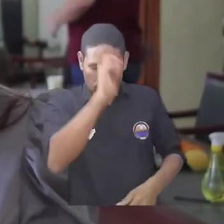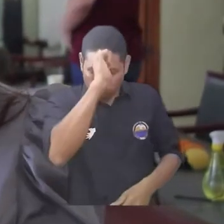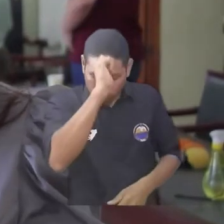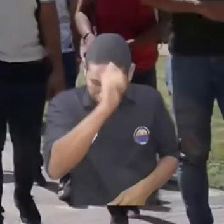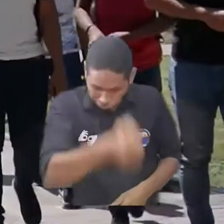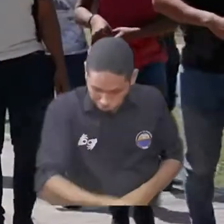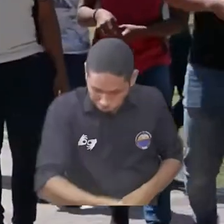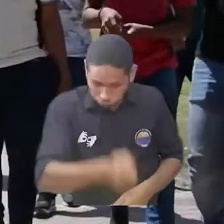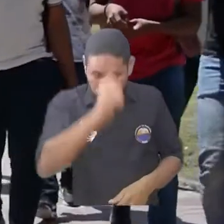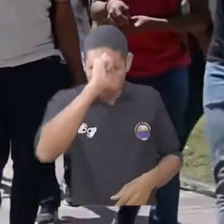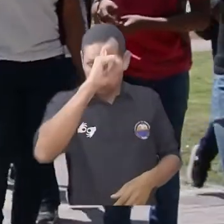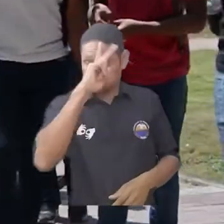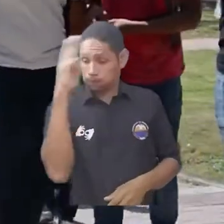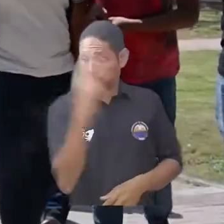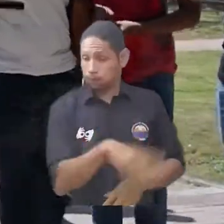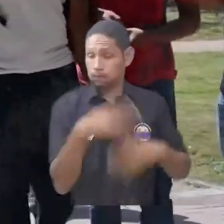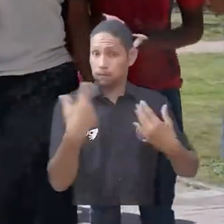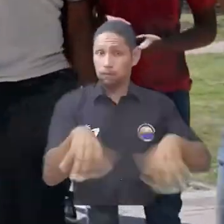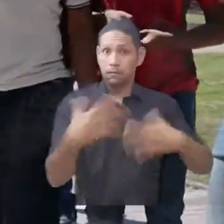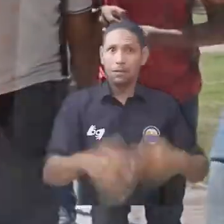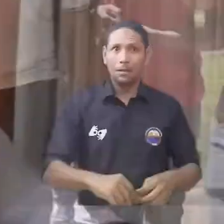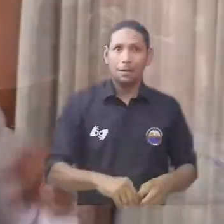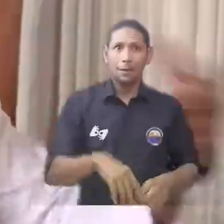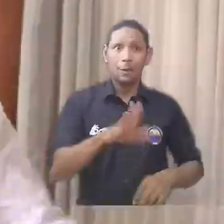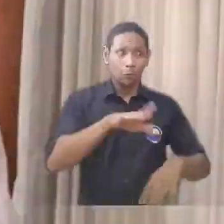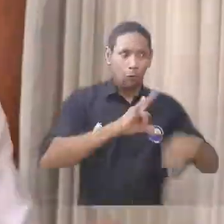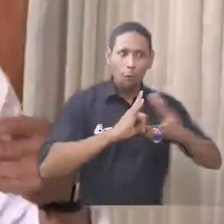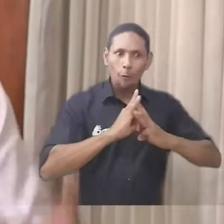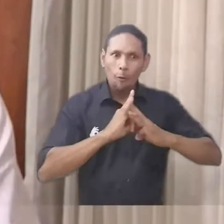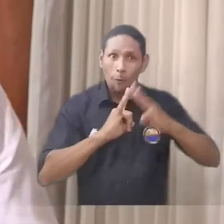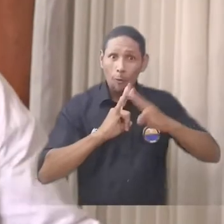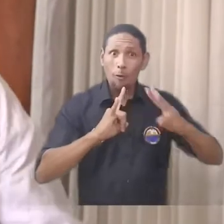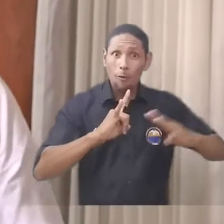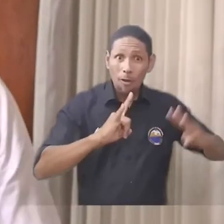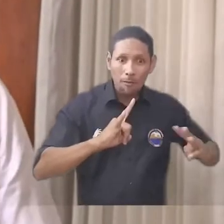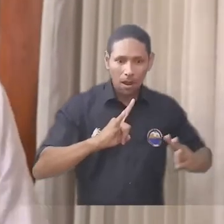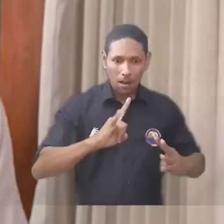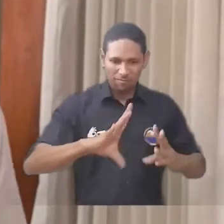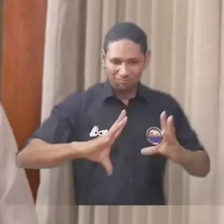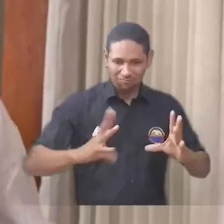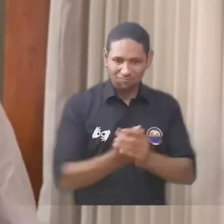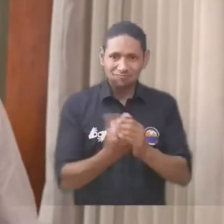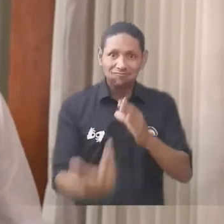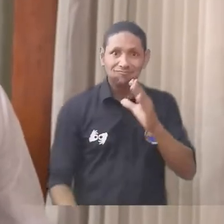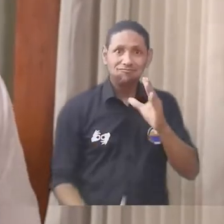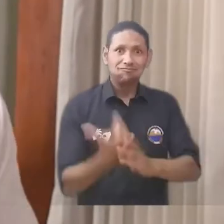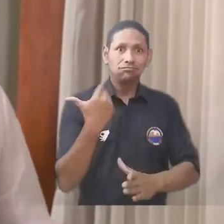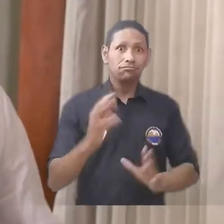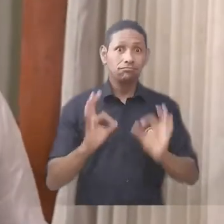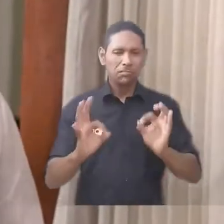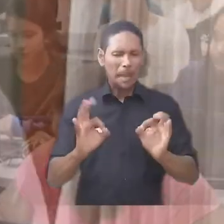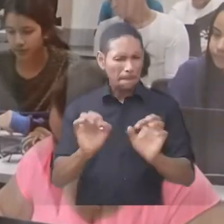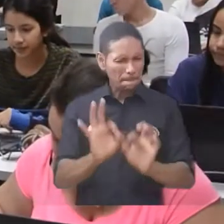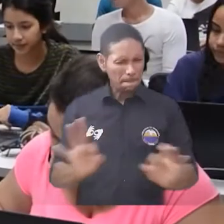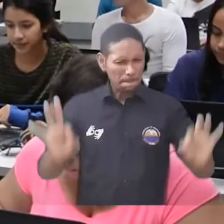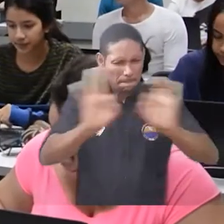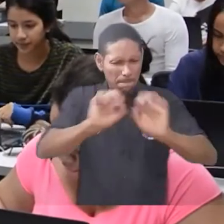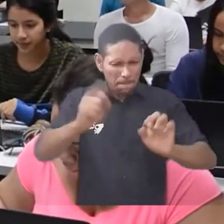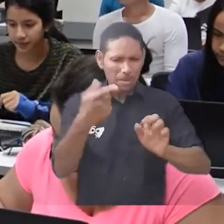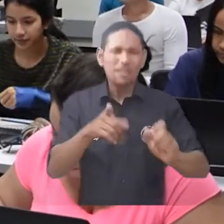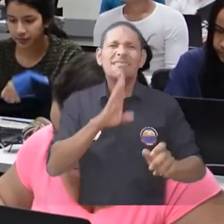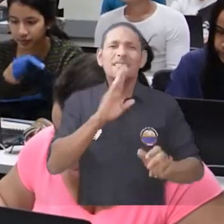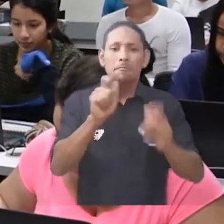por su gestión. De esta manera, la Universidad del Magdalena, desde su plan de gobierno por una universidad más incluyente e innovadora, sostiene que los